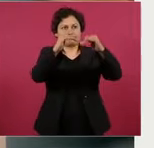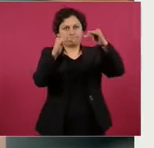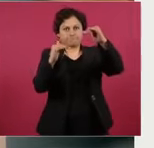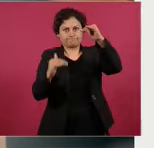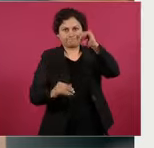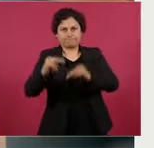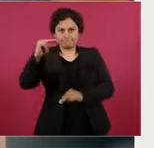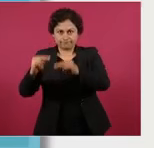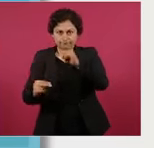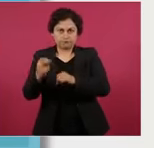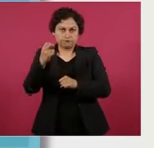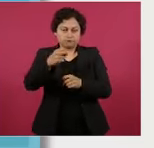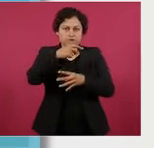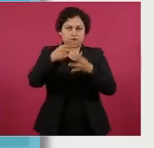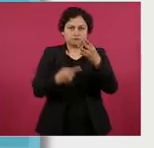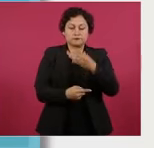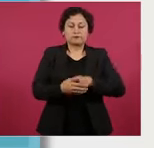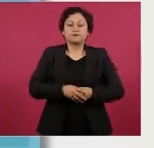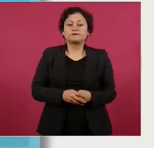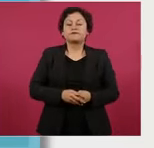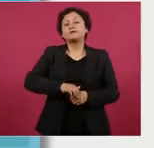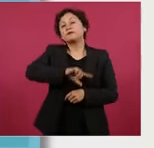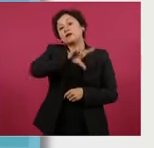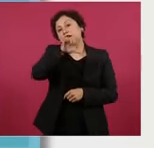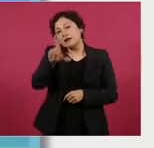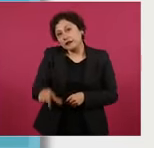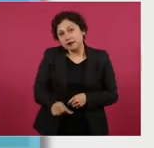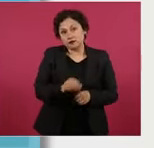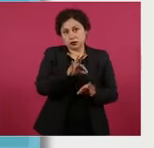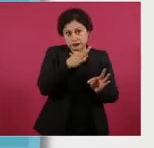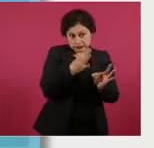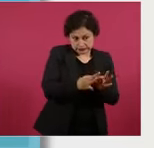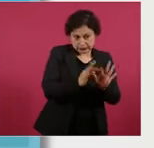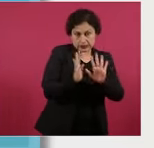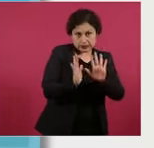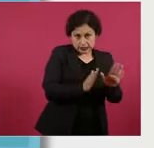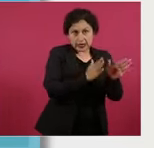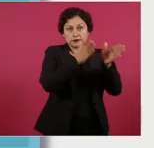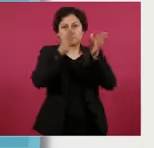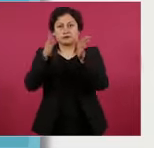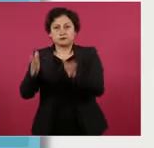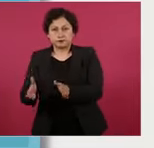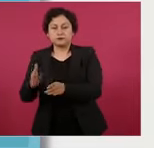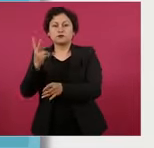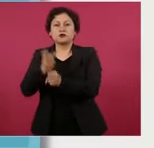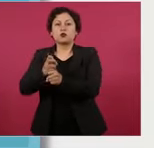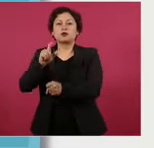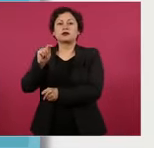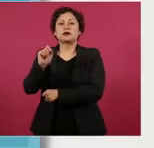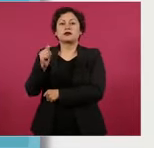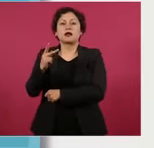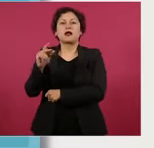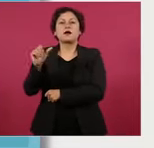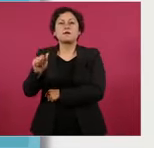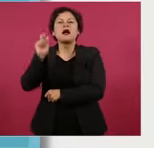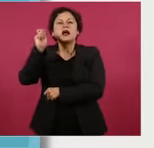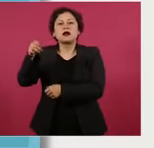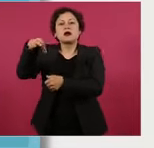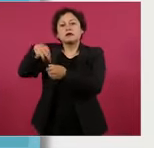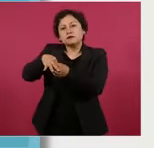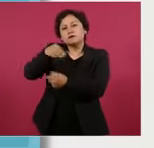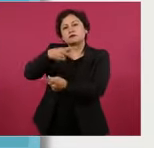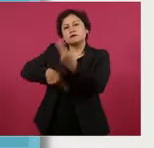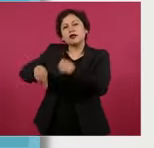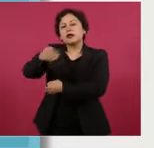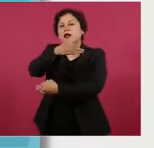Una vez que haya esta selección, viene el gran día que es la elección popular. Todos vamos a salir a